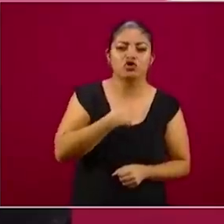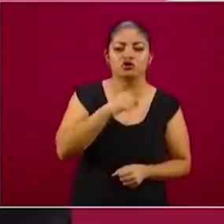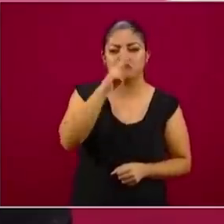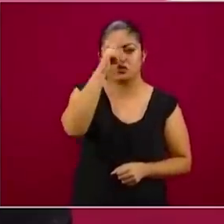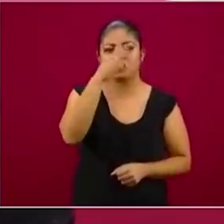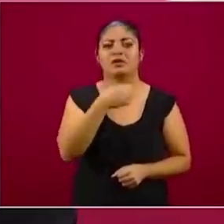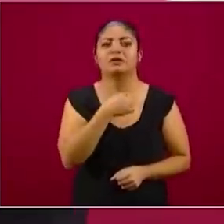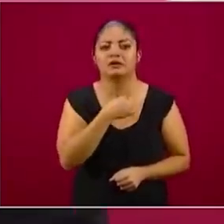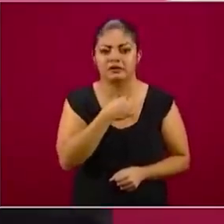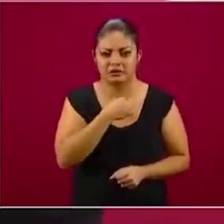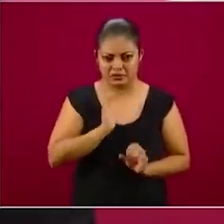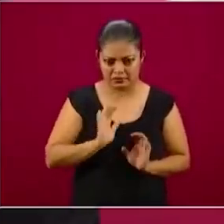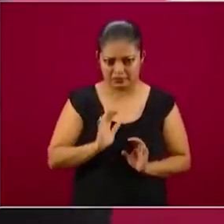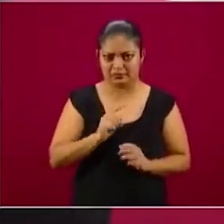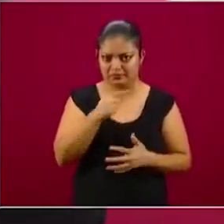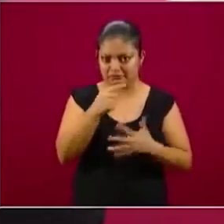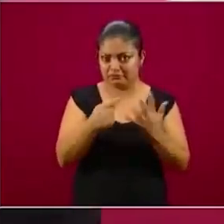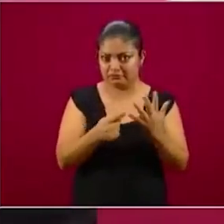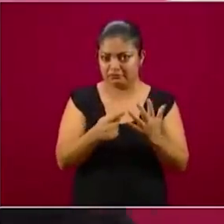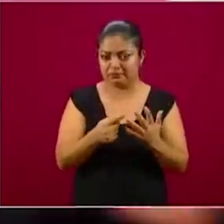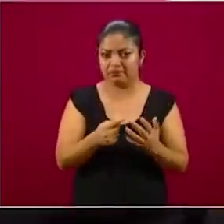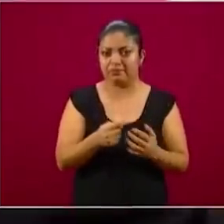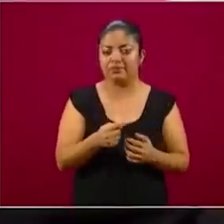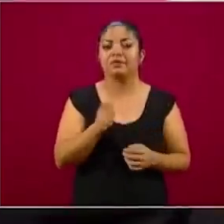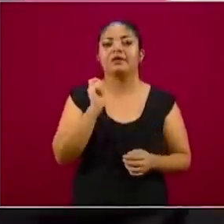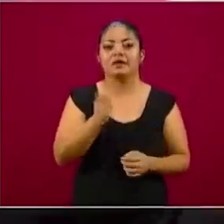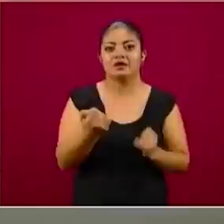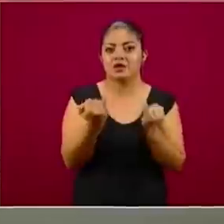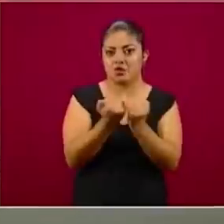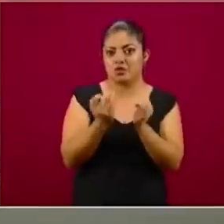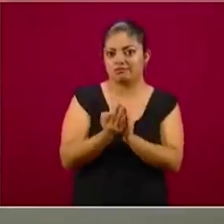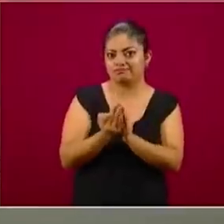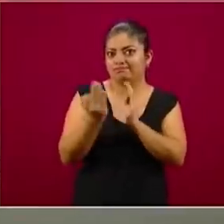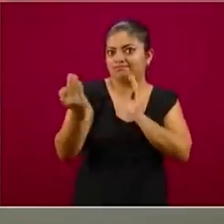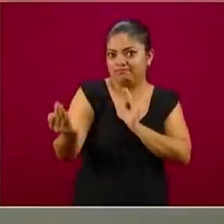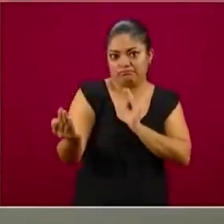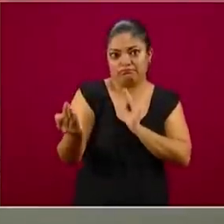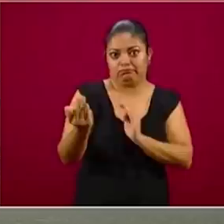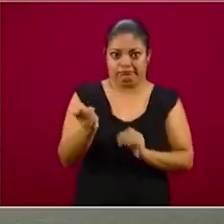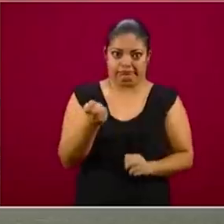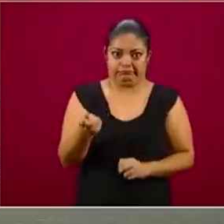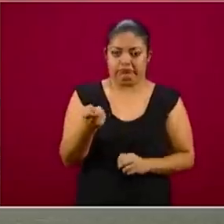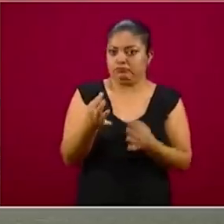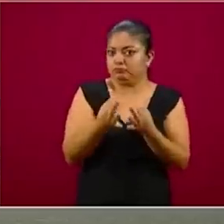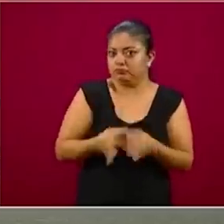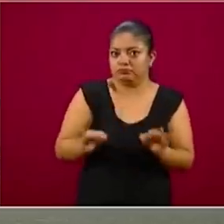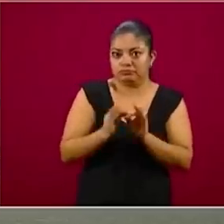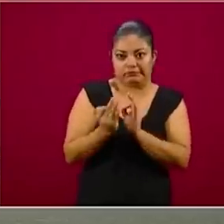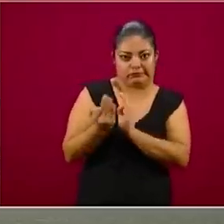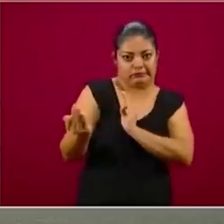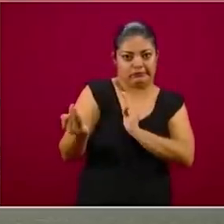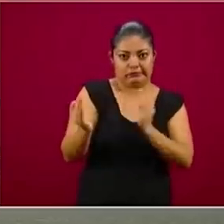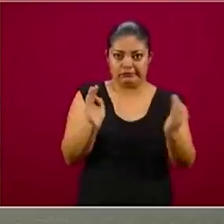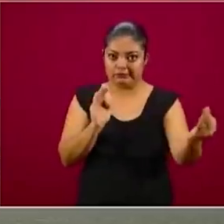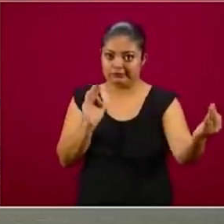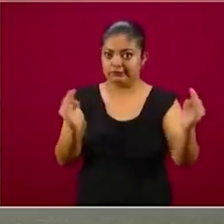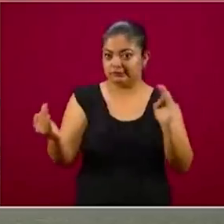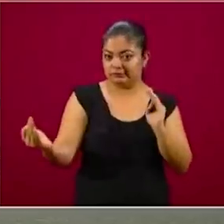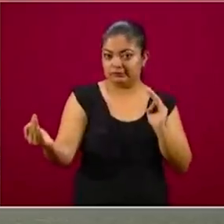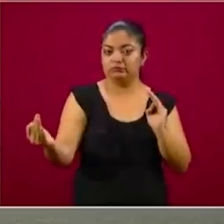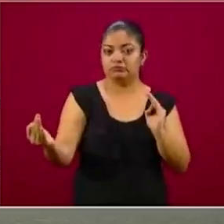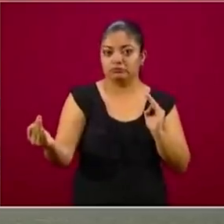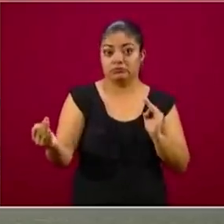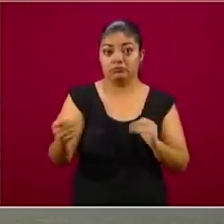etcétera. Entre las distintas medidas de la sana distancia, la propia sana distancia, el mantenernos alejados unos de los otros